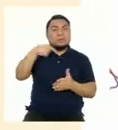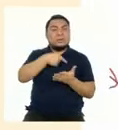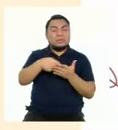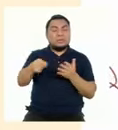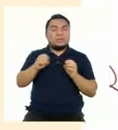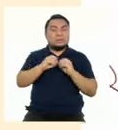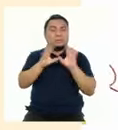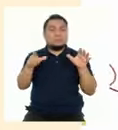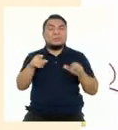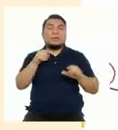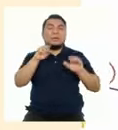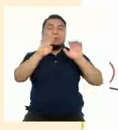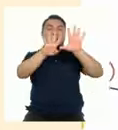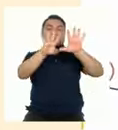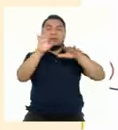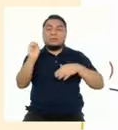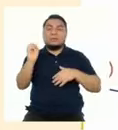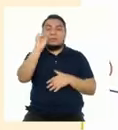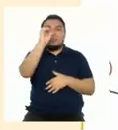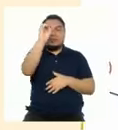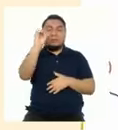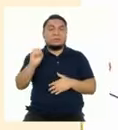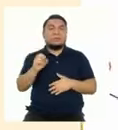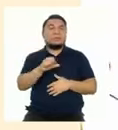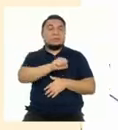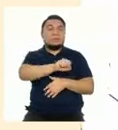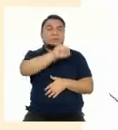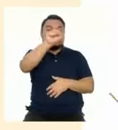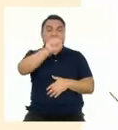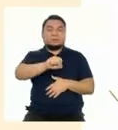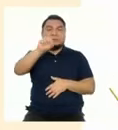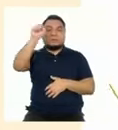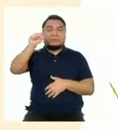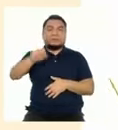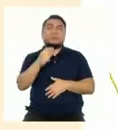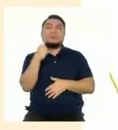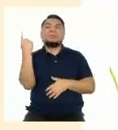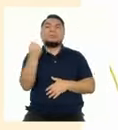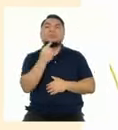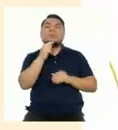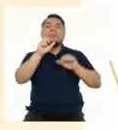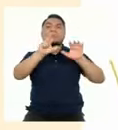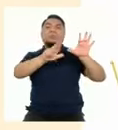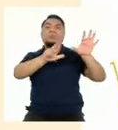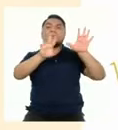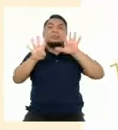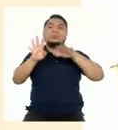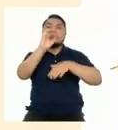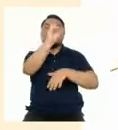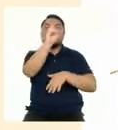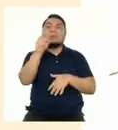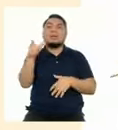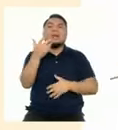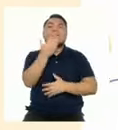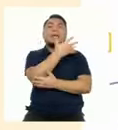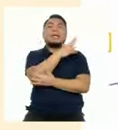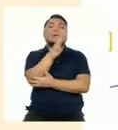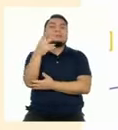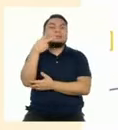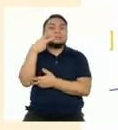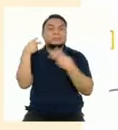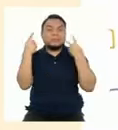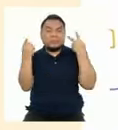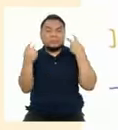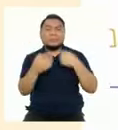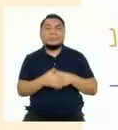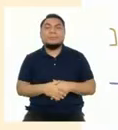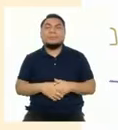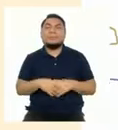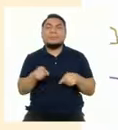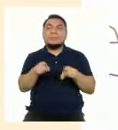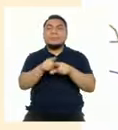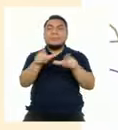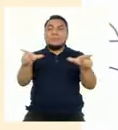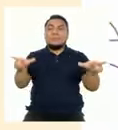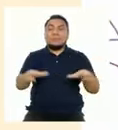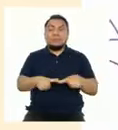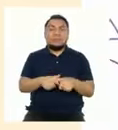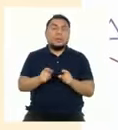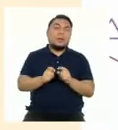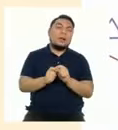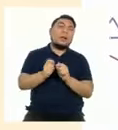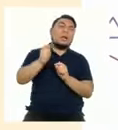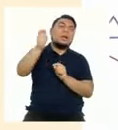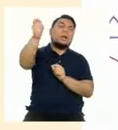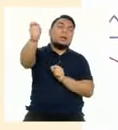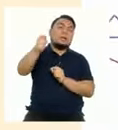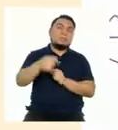semana. El 90% en la sierra y solo el 89% en la selva. En los espacios rurales,